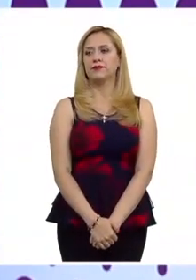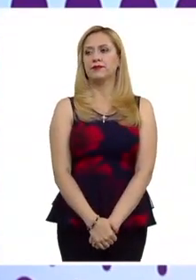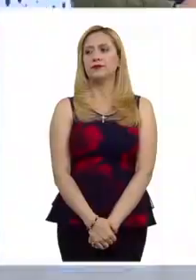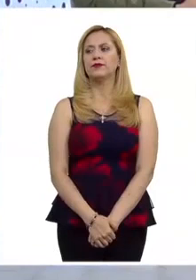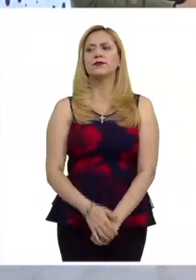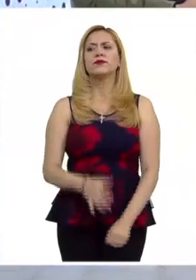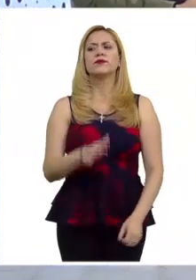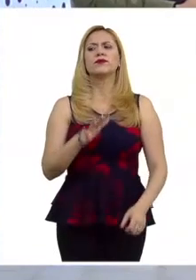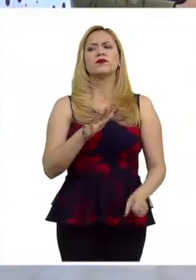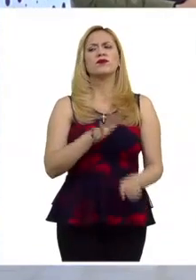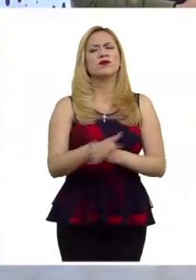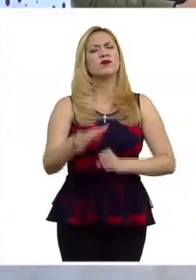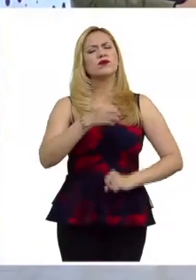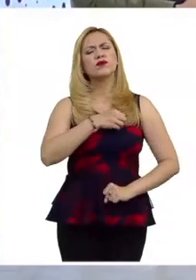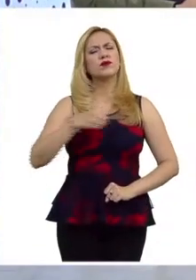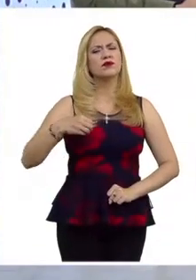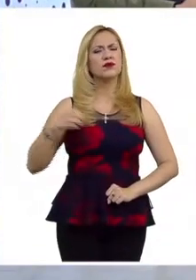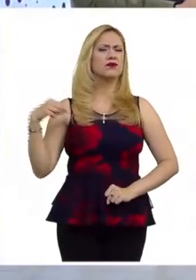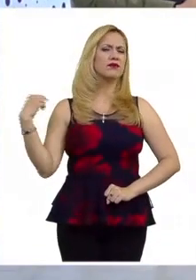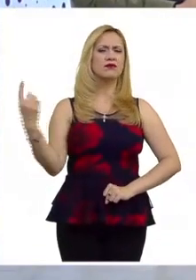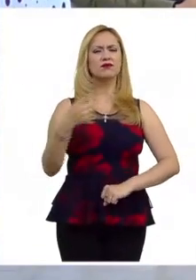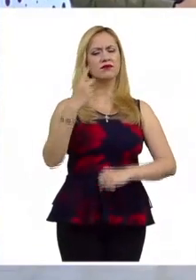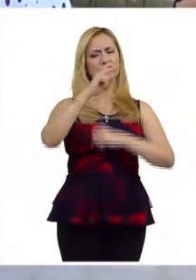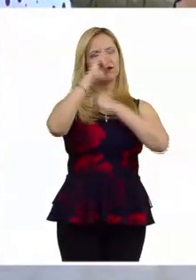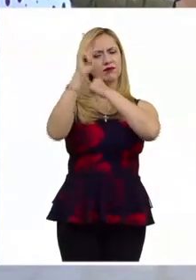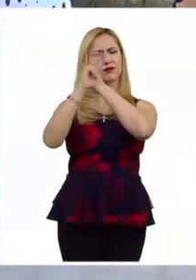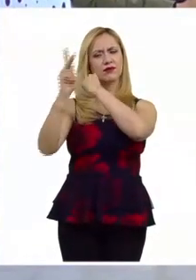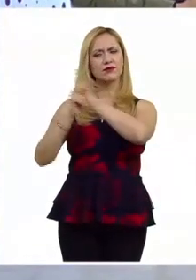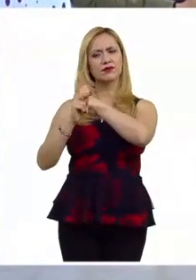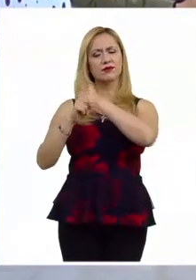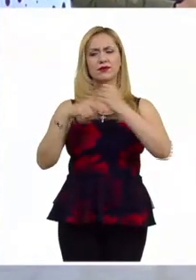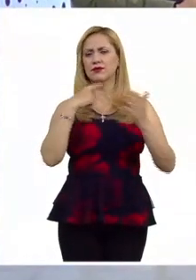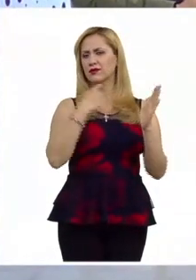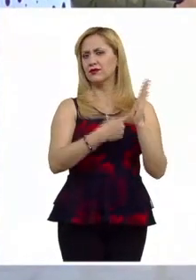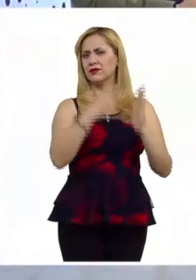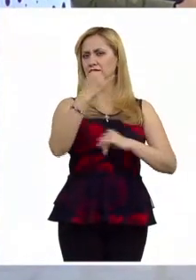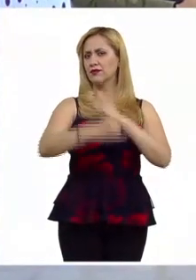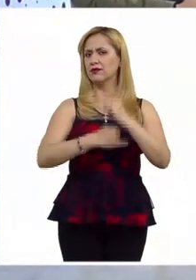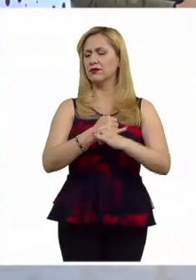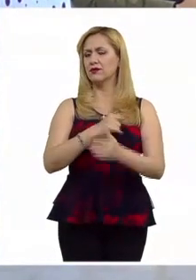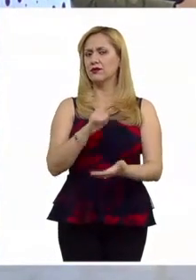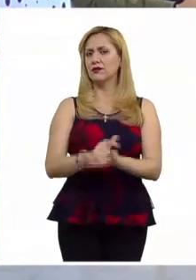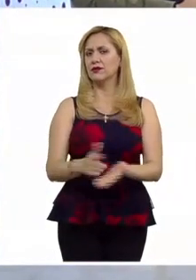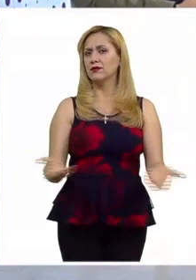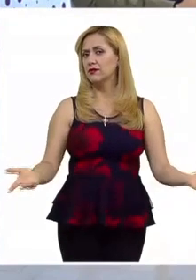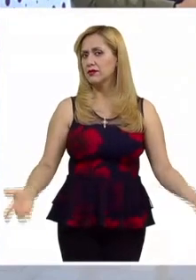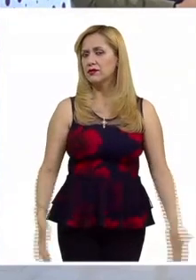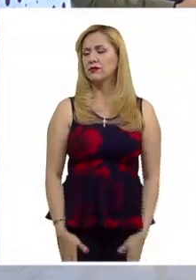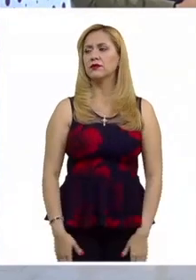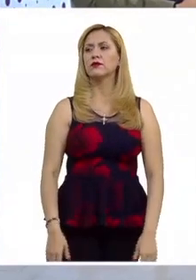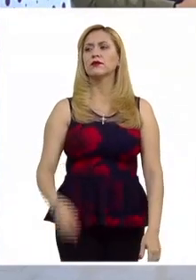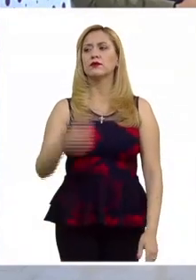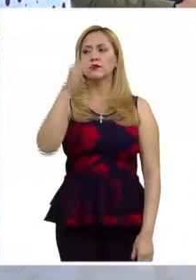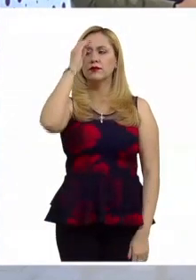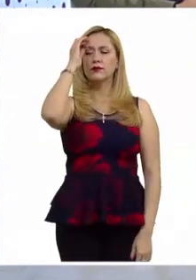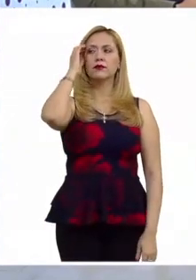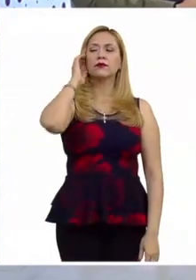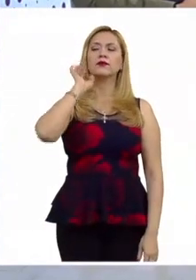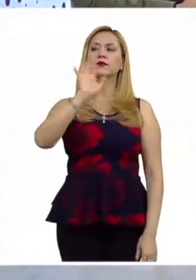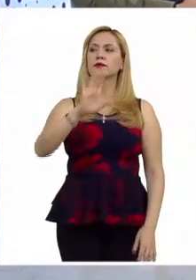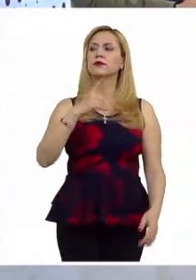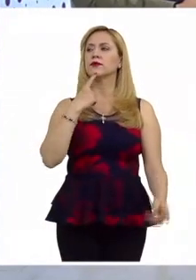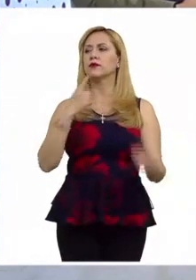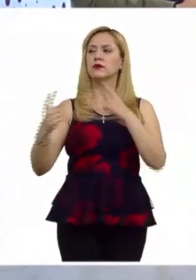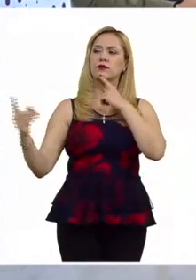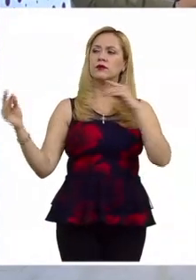obligaciones tienen los estados, conforme a estándares internacionales, en relación con el discurso de odio? Mira, ha habido una discusión muy